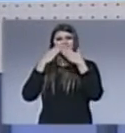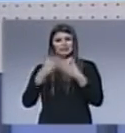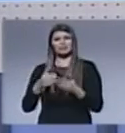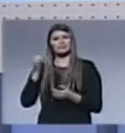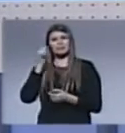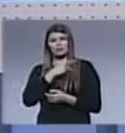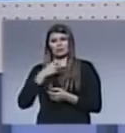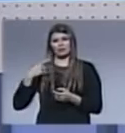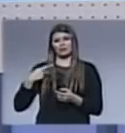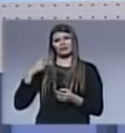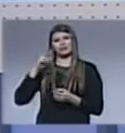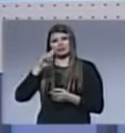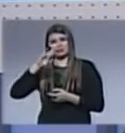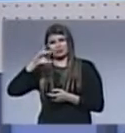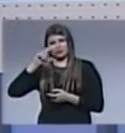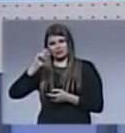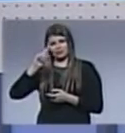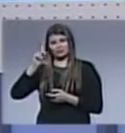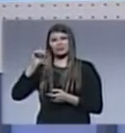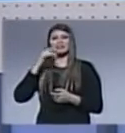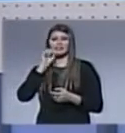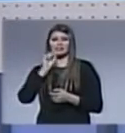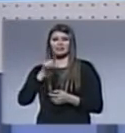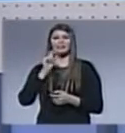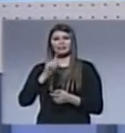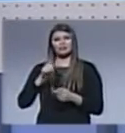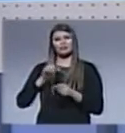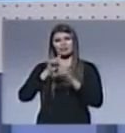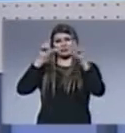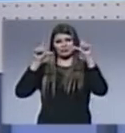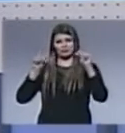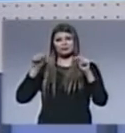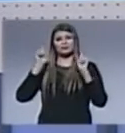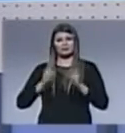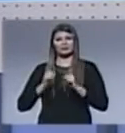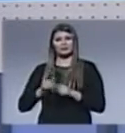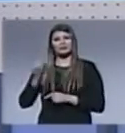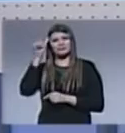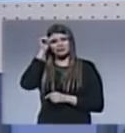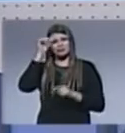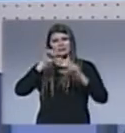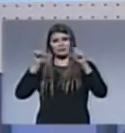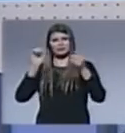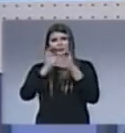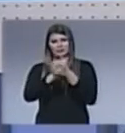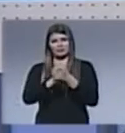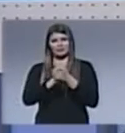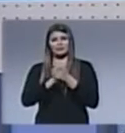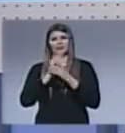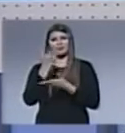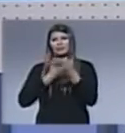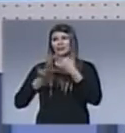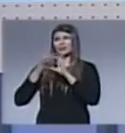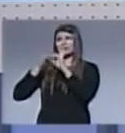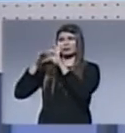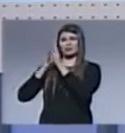palabras del pastor Ricardo Frisen como siempre que nos va a estar hablando más al respecto y por supuesto lo que tiene que ver también con la amistad con